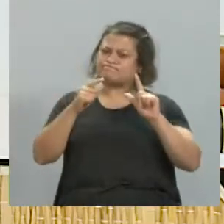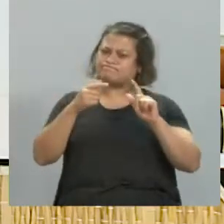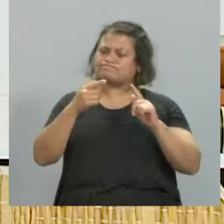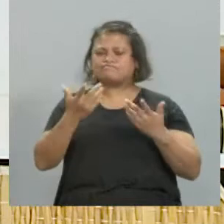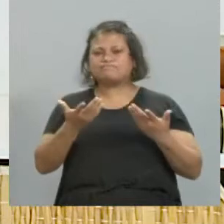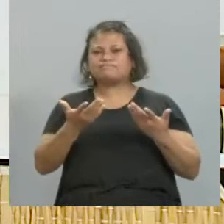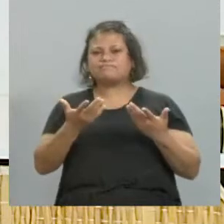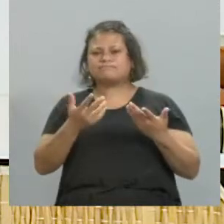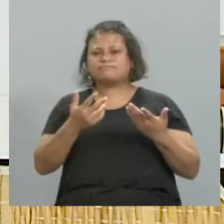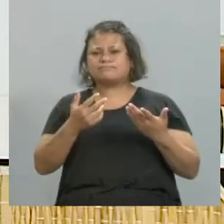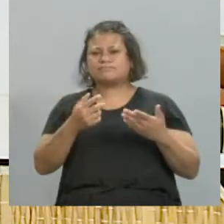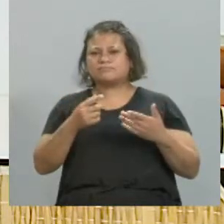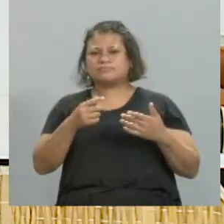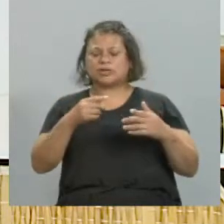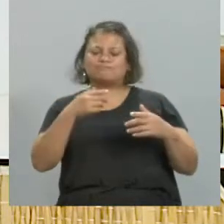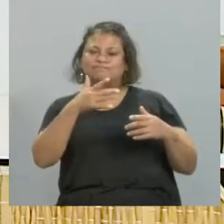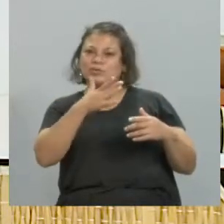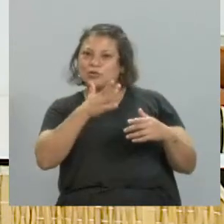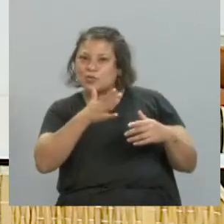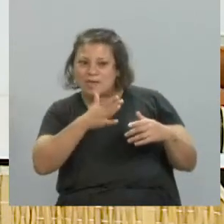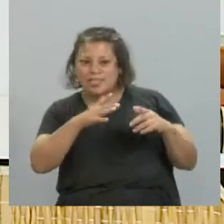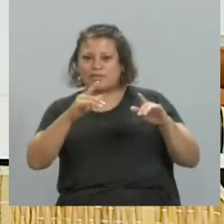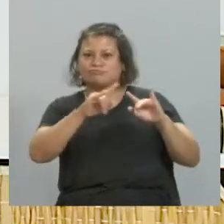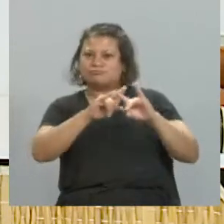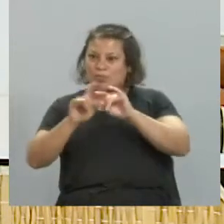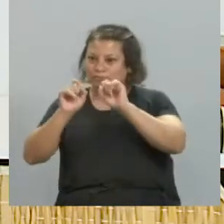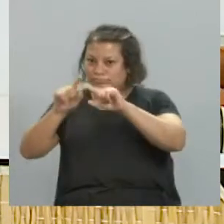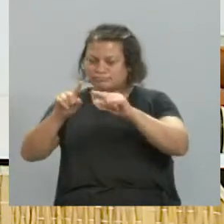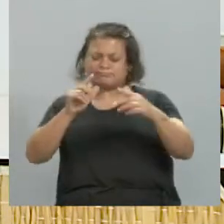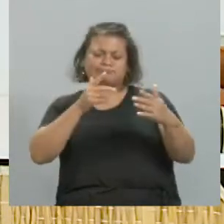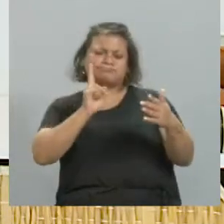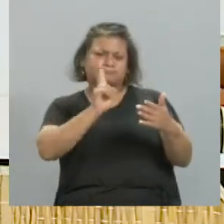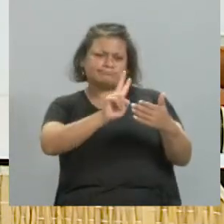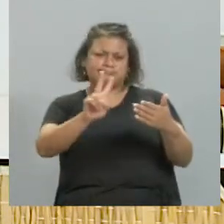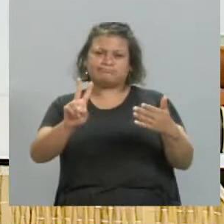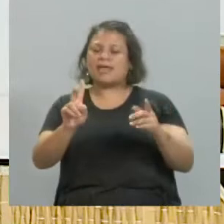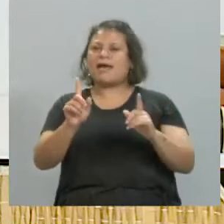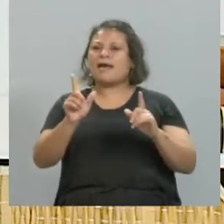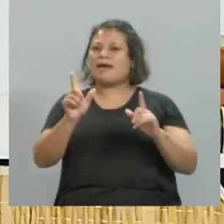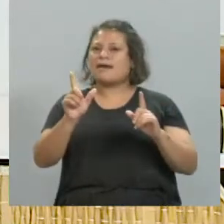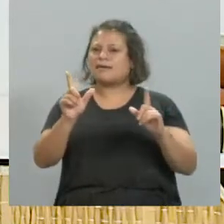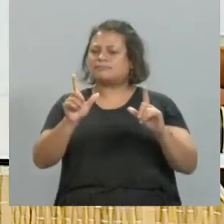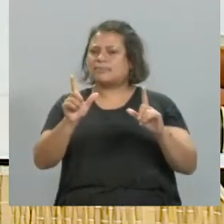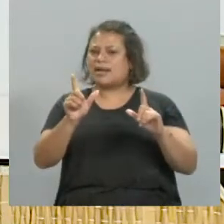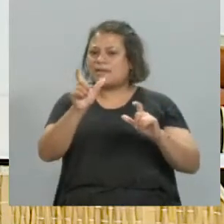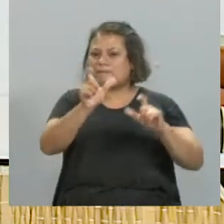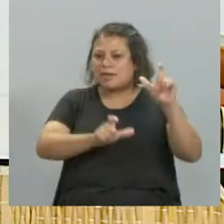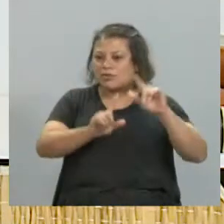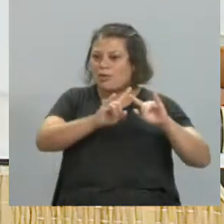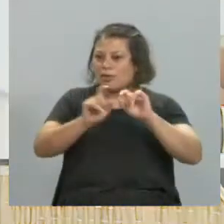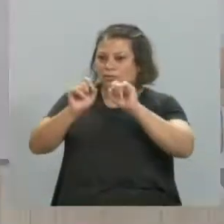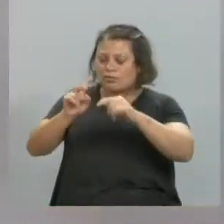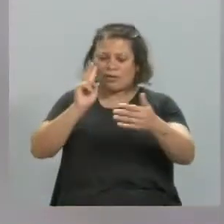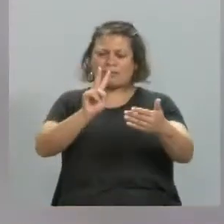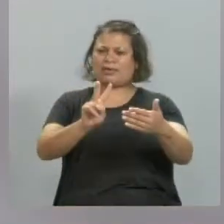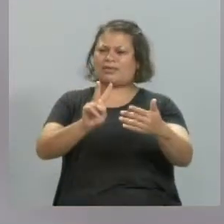Víctor también, estuvimos mirando mucho, chusmeando mucho tu sitio web, y la pregunta va por el lado de, ¿hay gente que ve tu página y te dice,